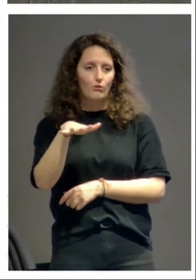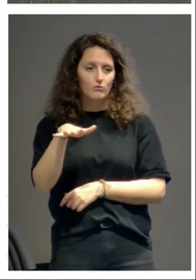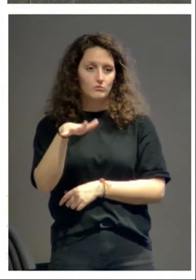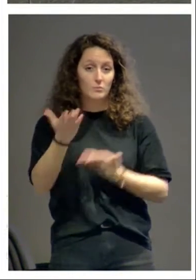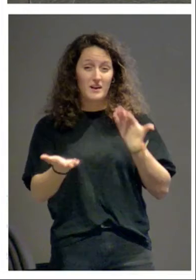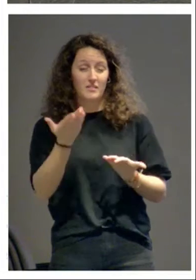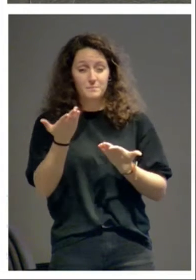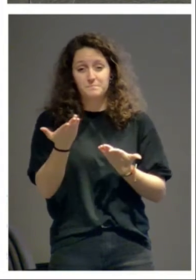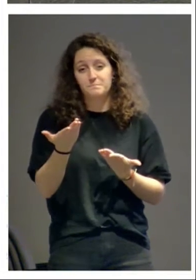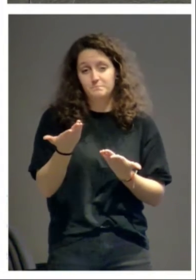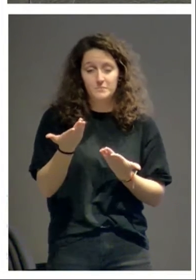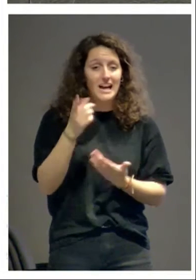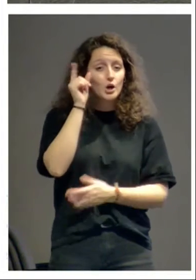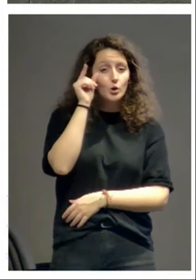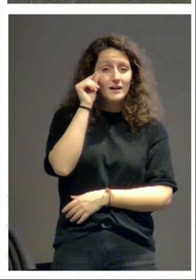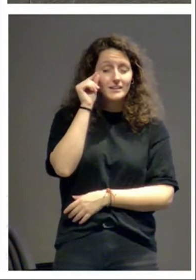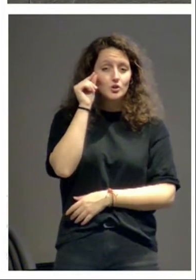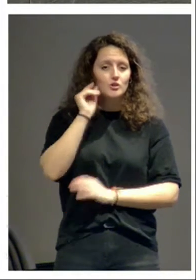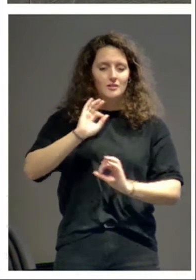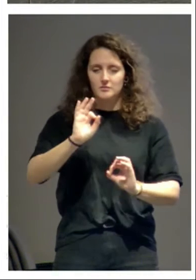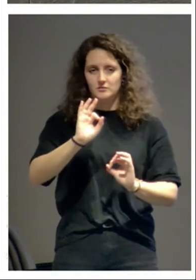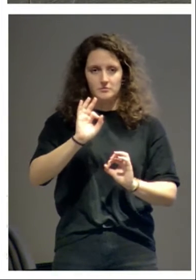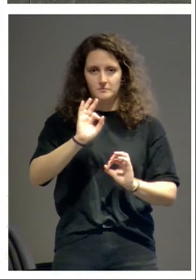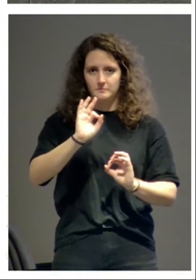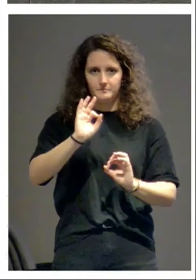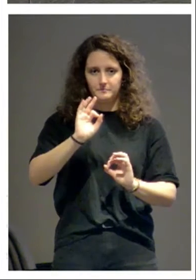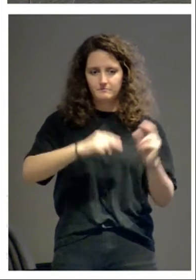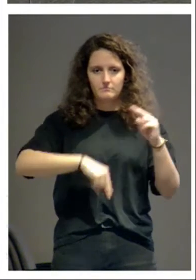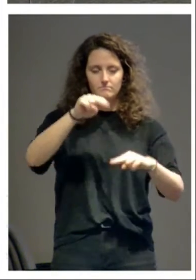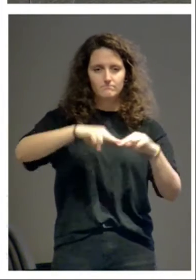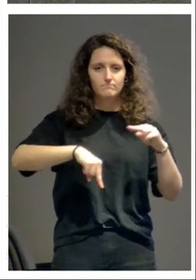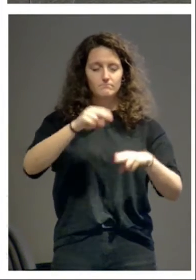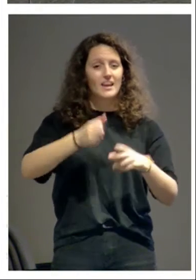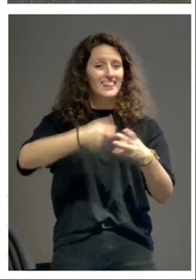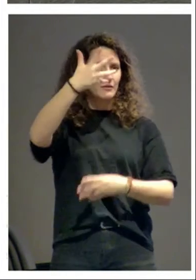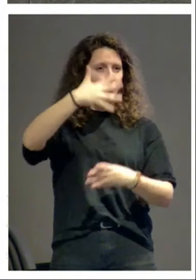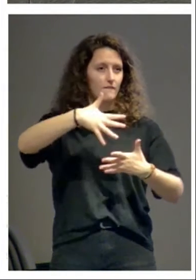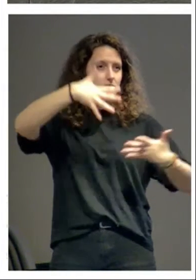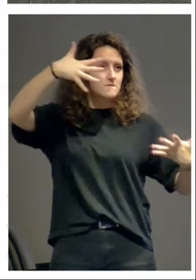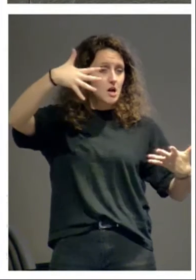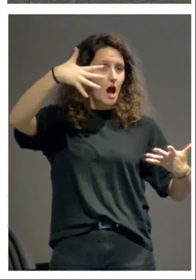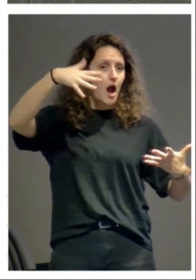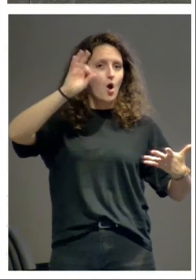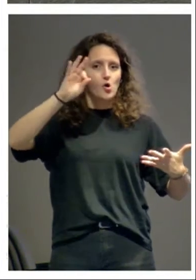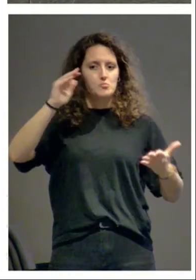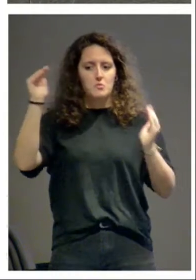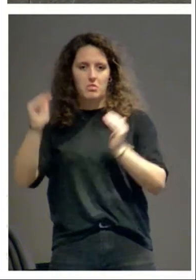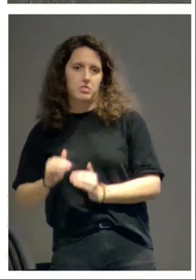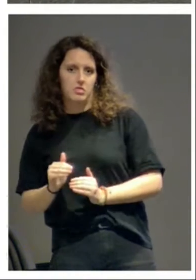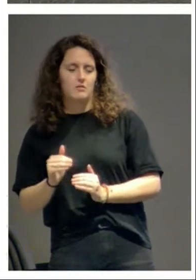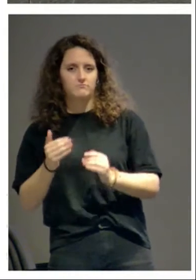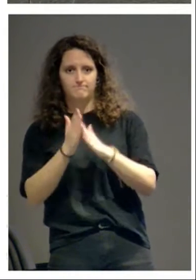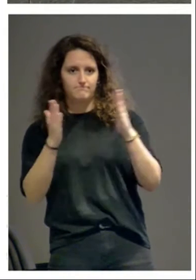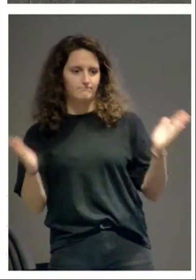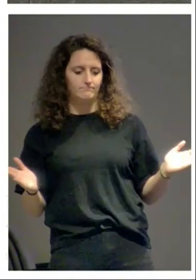poco. El románico tiene un rango de construcción de grandes edificios a edificios muy poco monumentalizados, muy